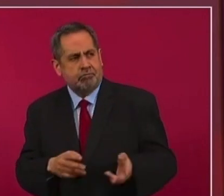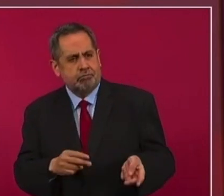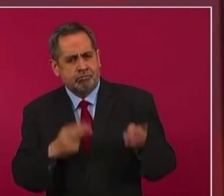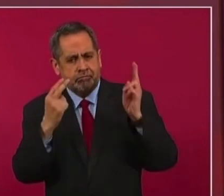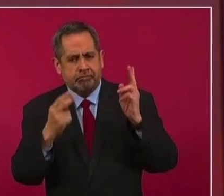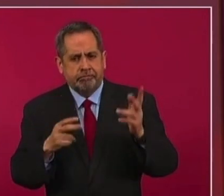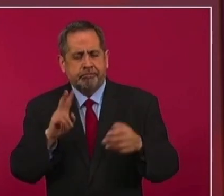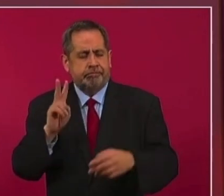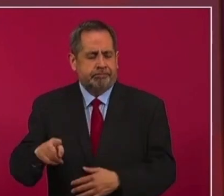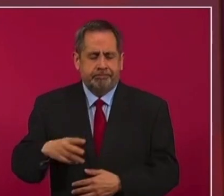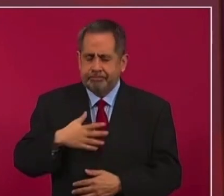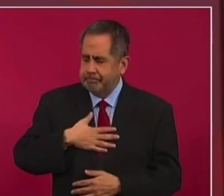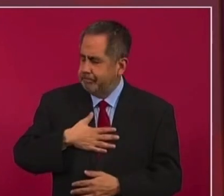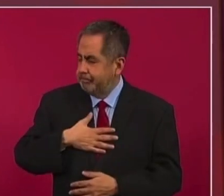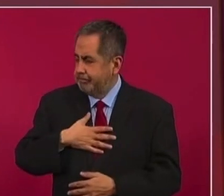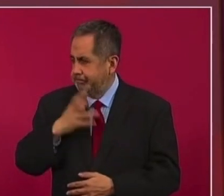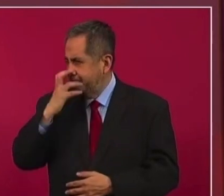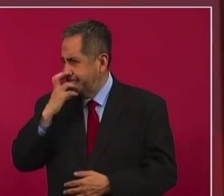nos duele profundamente.